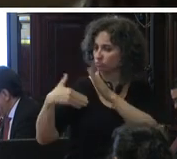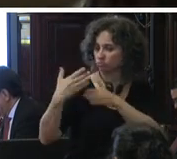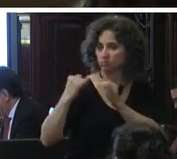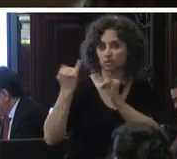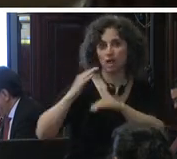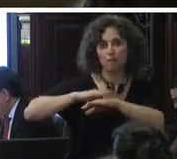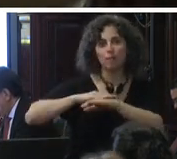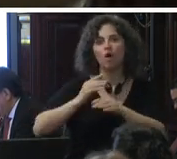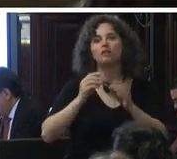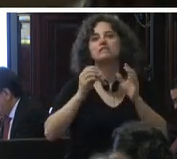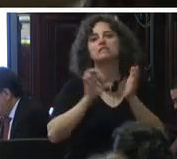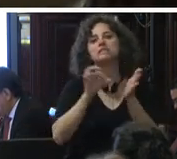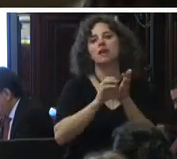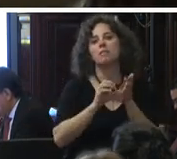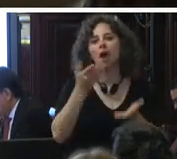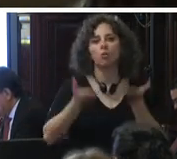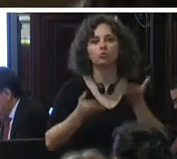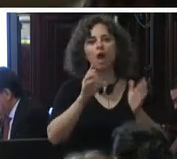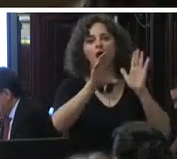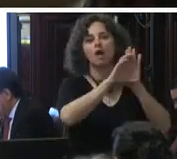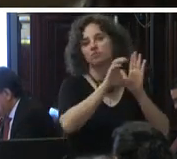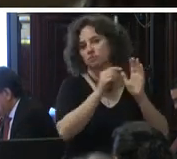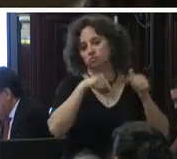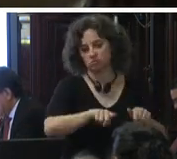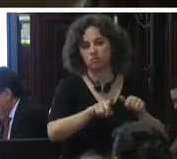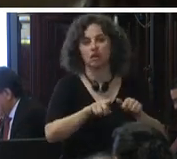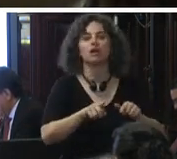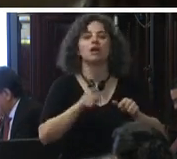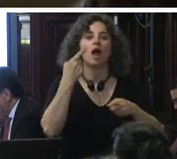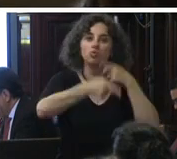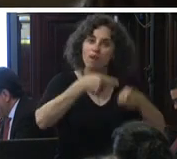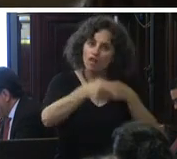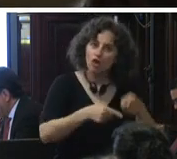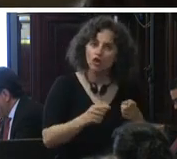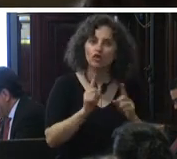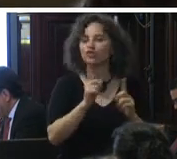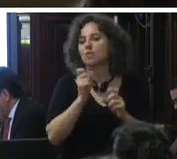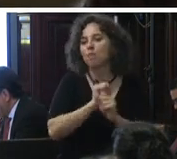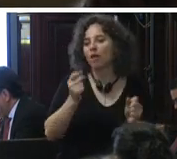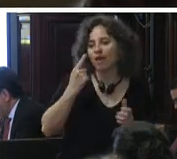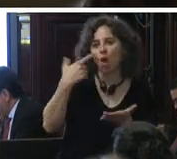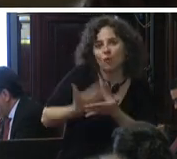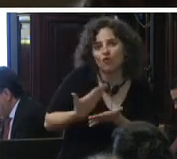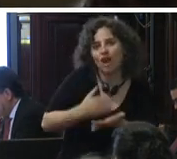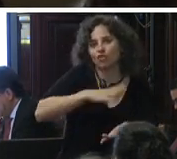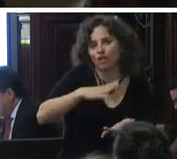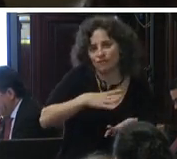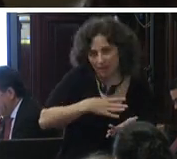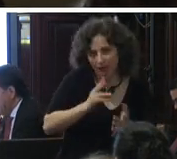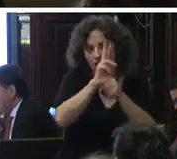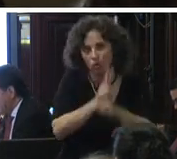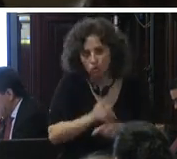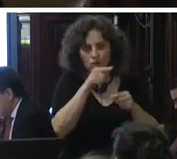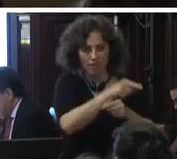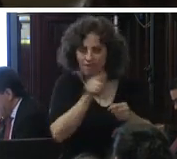penal acusatorio no se ha podido visibilizar la potencial efectividad de las medidas alternativas a la prisión preventiva